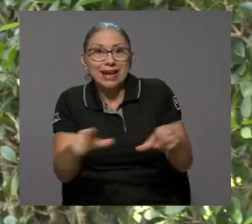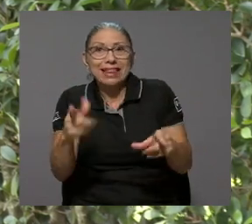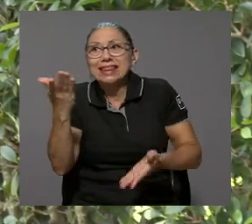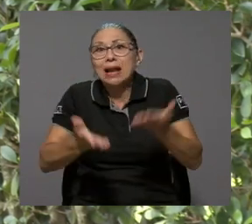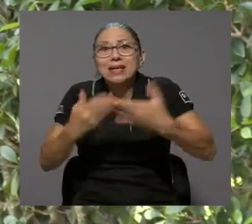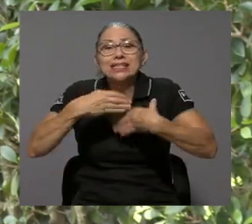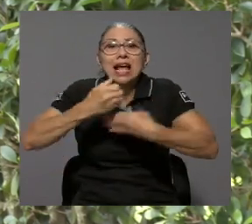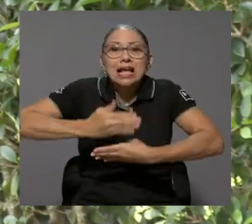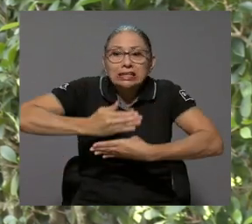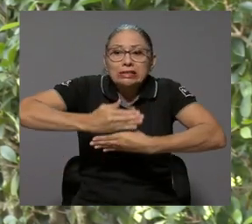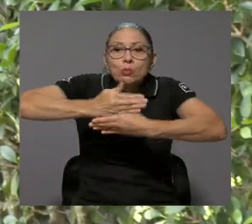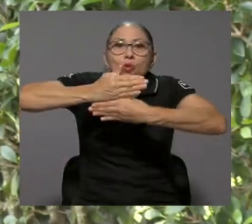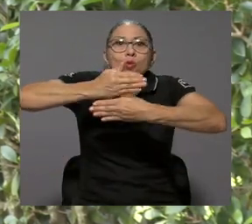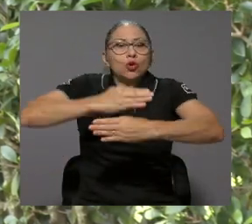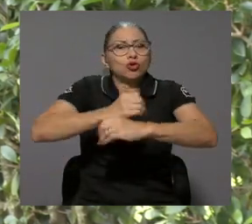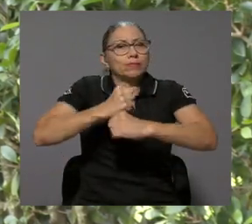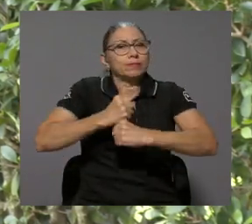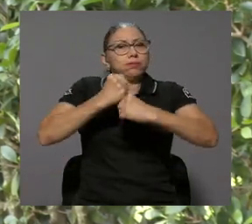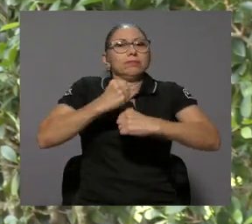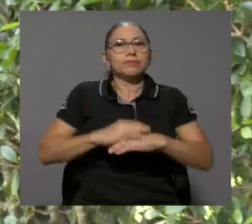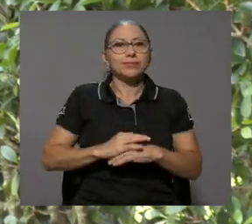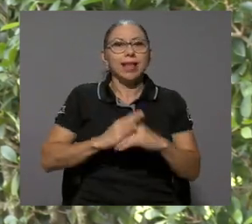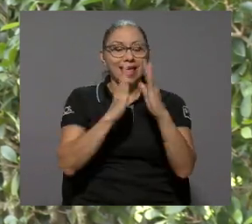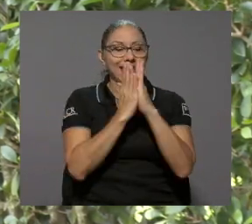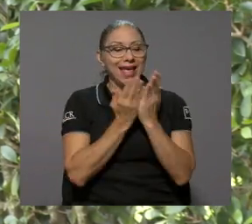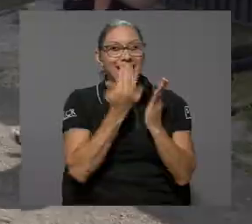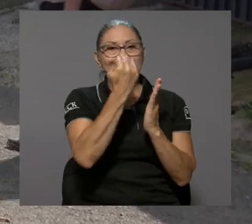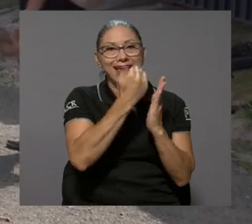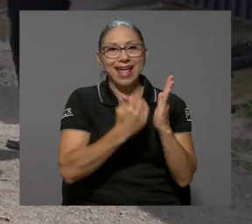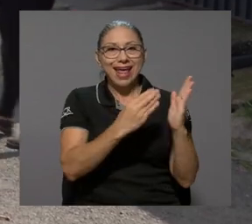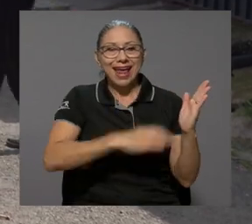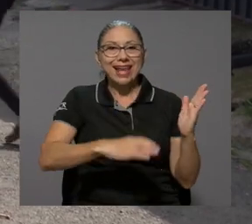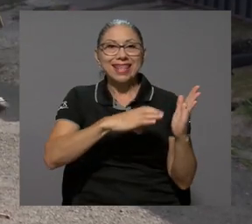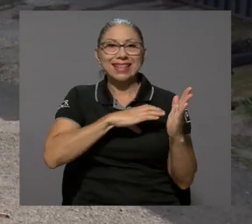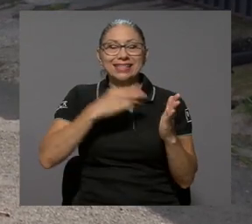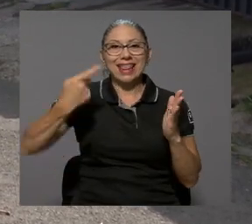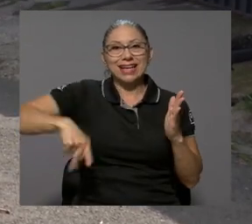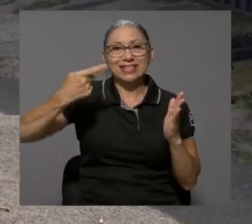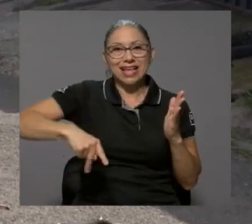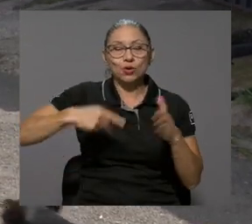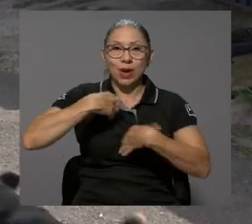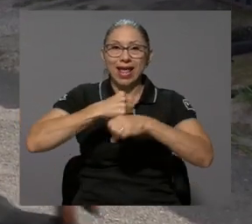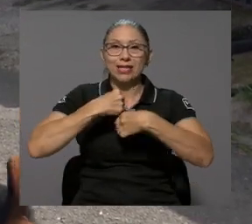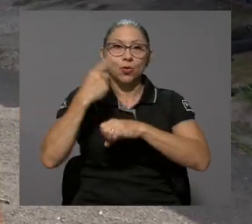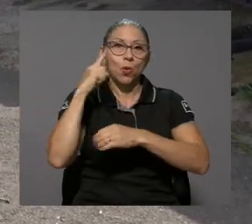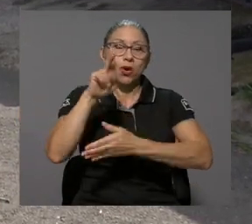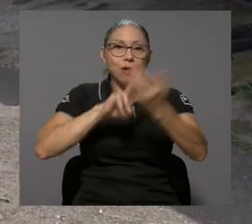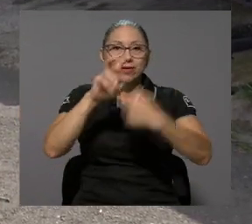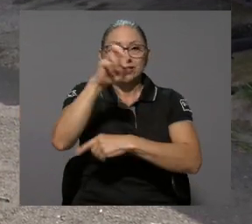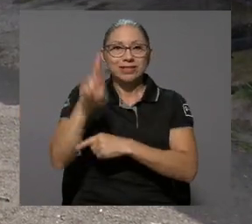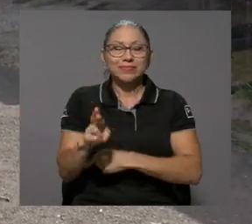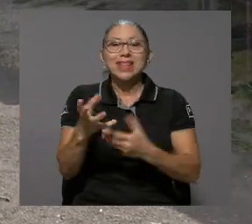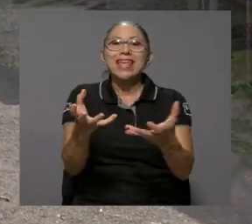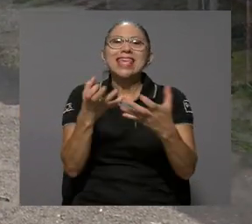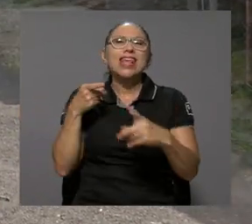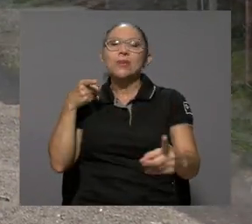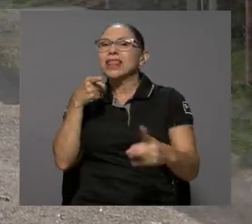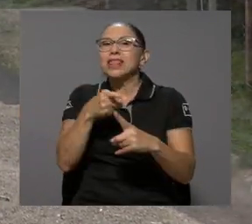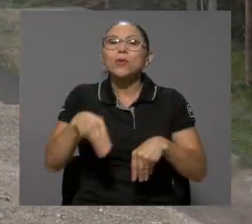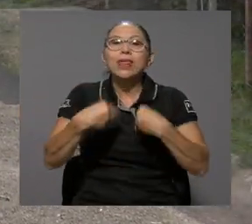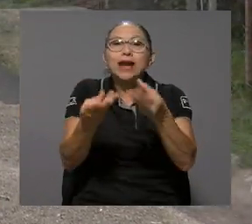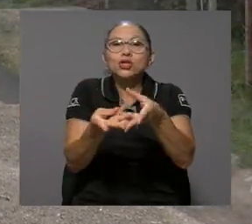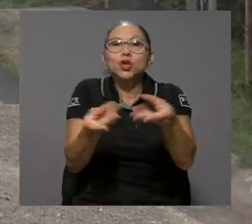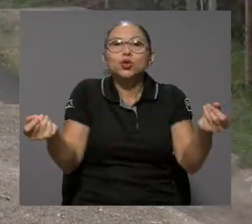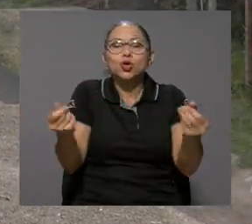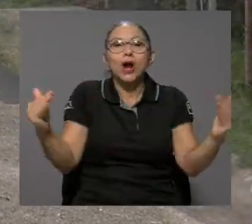preparen, ¿verdad? No sé, tal vez haciendo muros de contención o demás. El índice de riesgo creado por la Universidad de Costa Rica tiene como